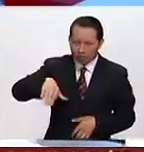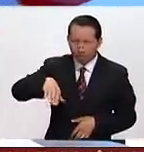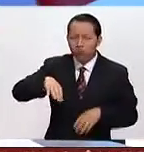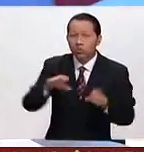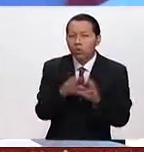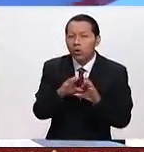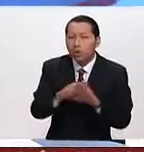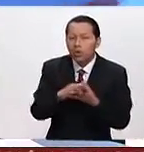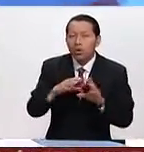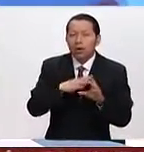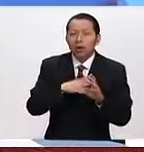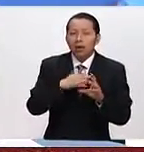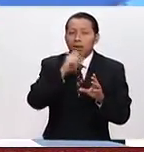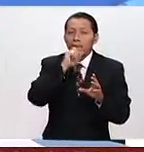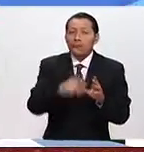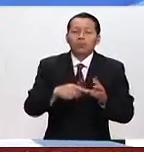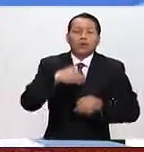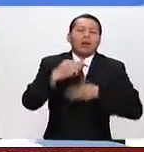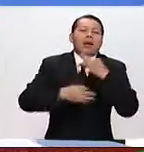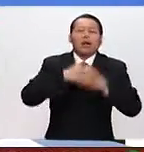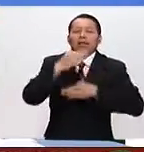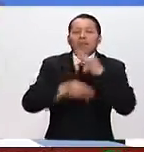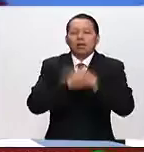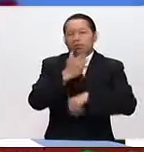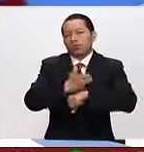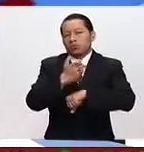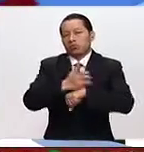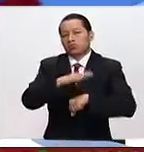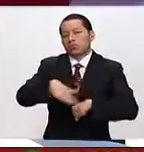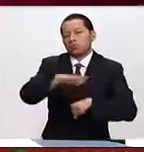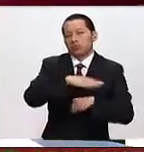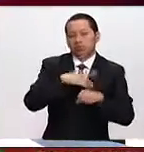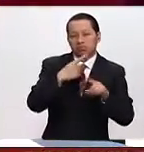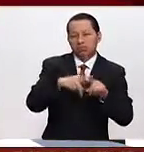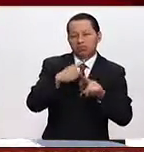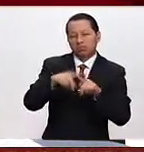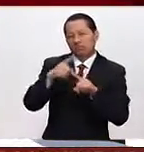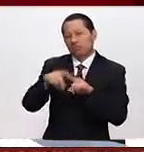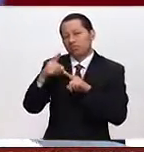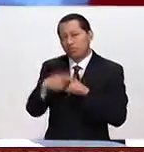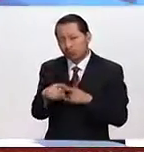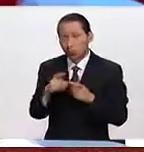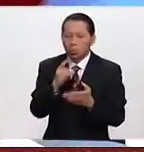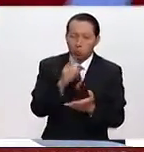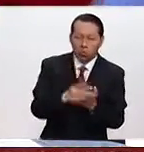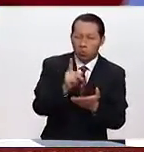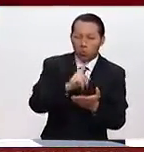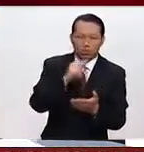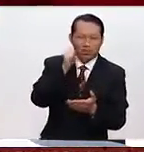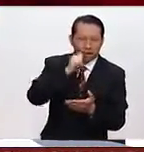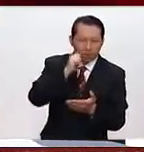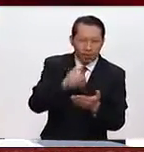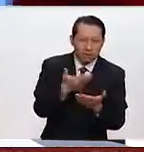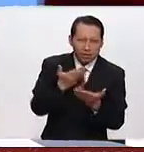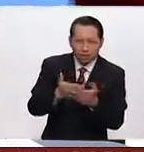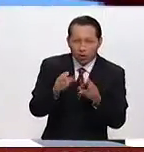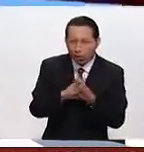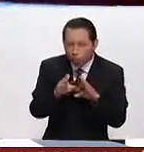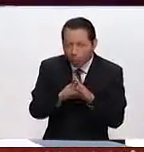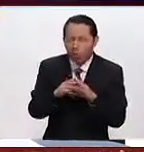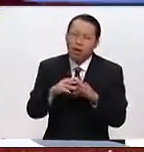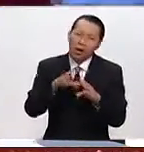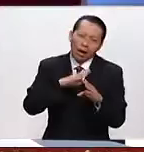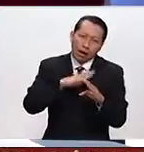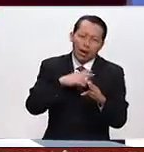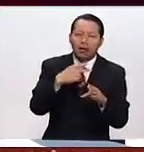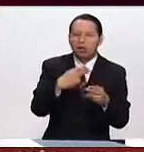mediatización de estas campañas estadounidenses, que no, obviamente no solo esta, todas las que se presentan son muy mediáticas a nivel nacional e